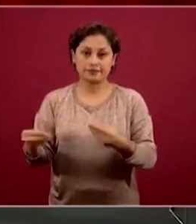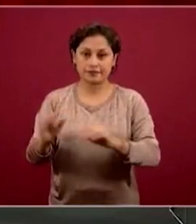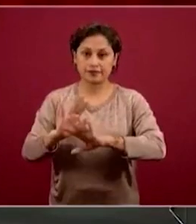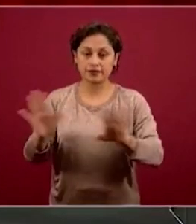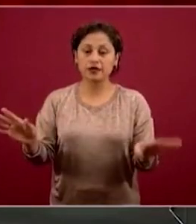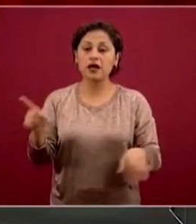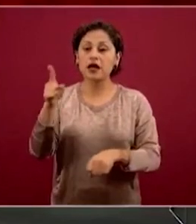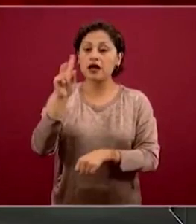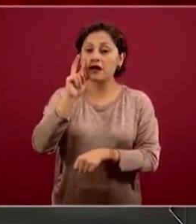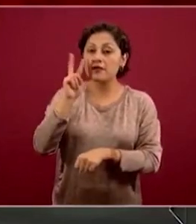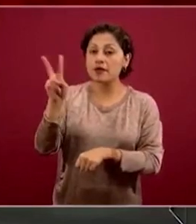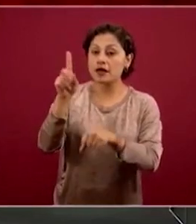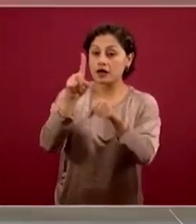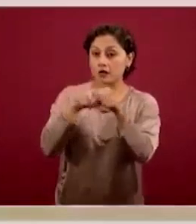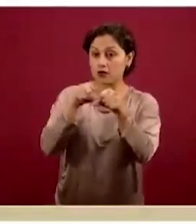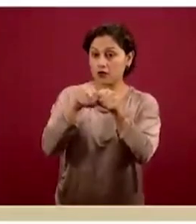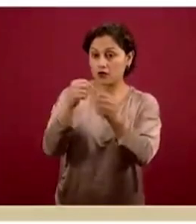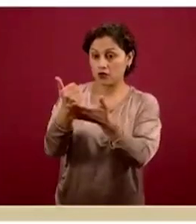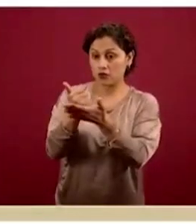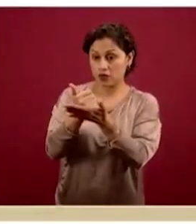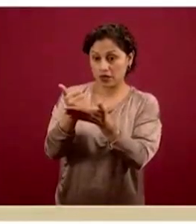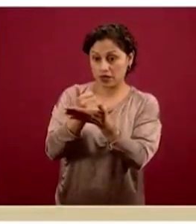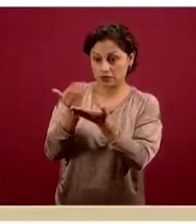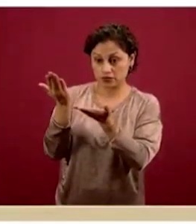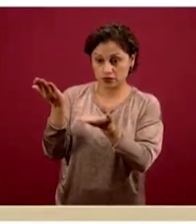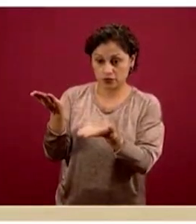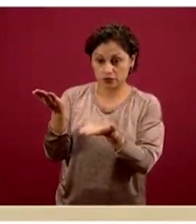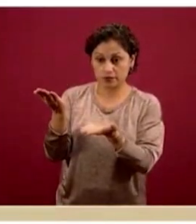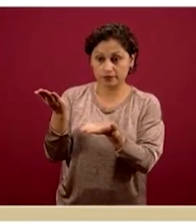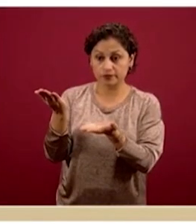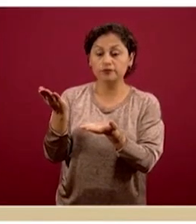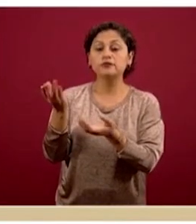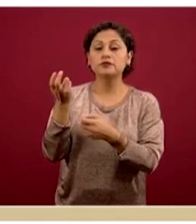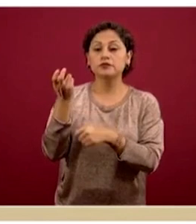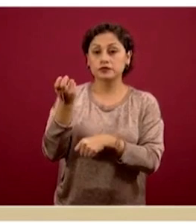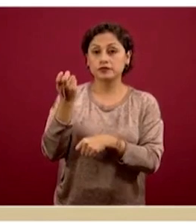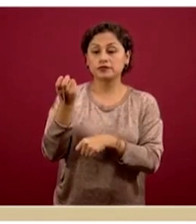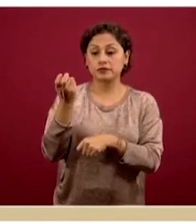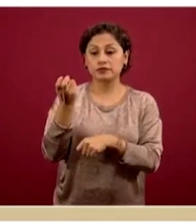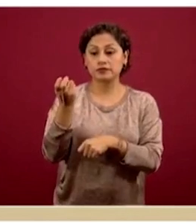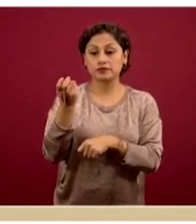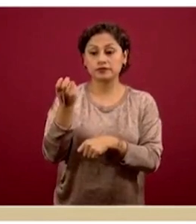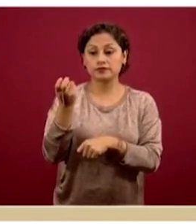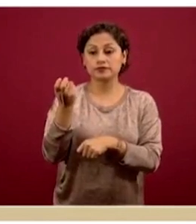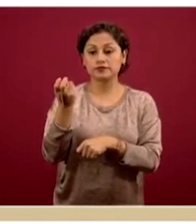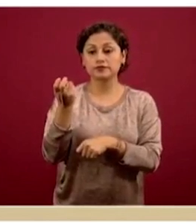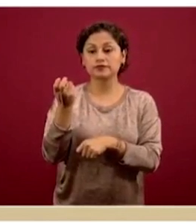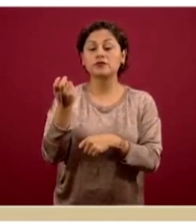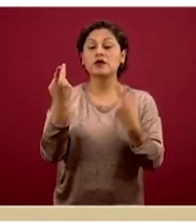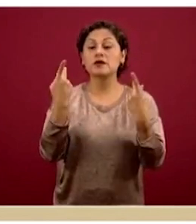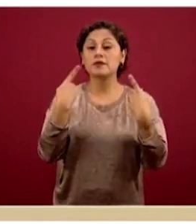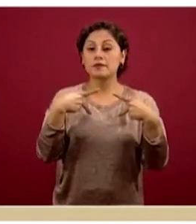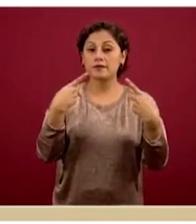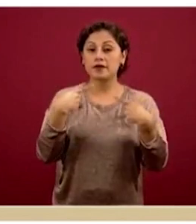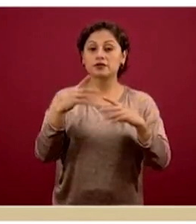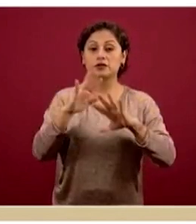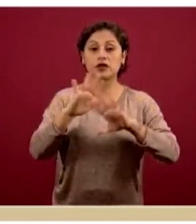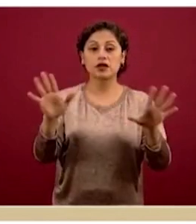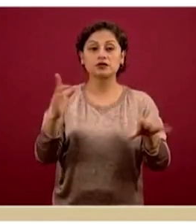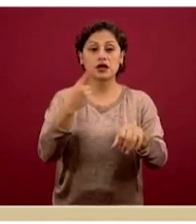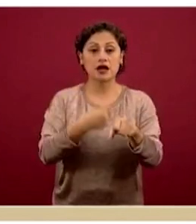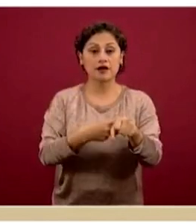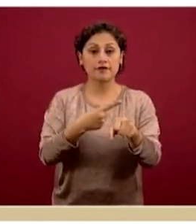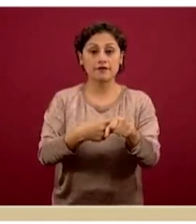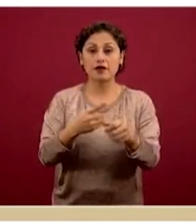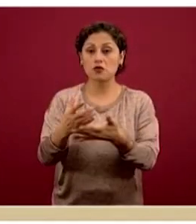es un azul bajo, es un azul claro, representa a los casos que se han ido recuperando